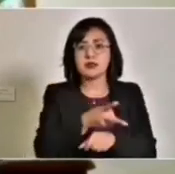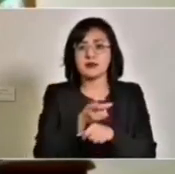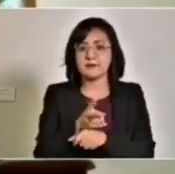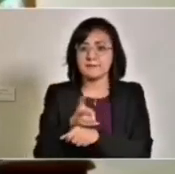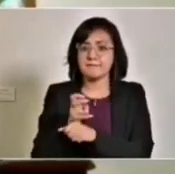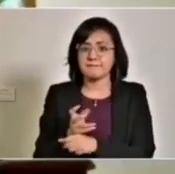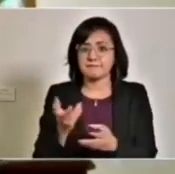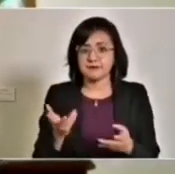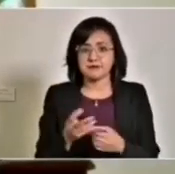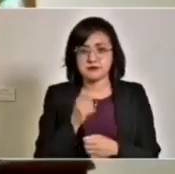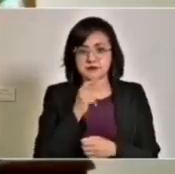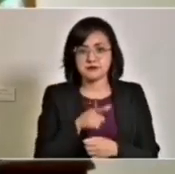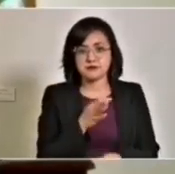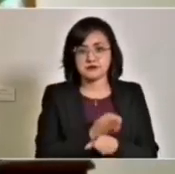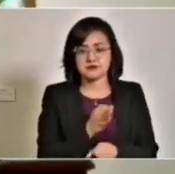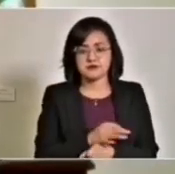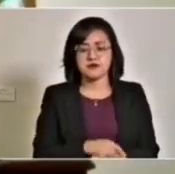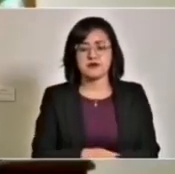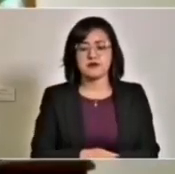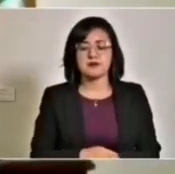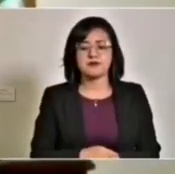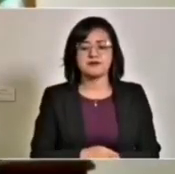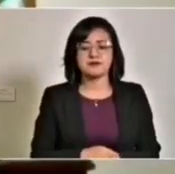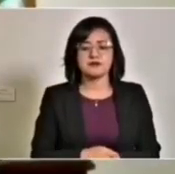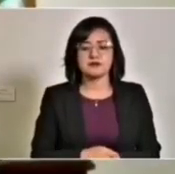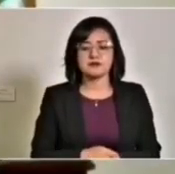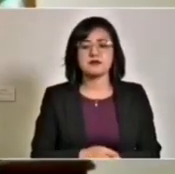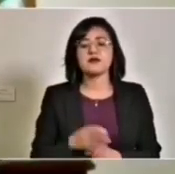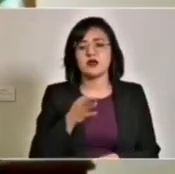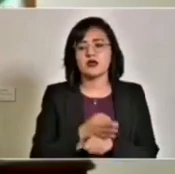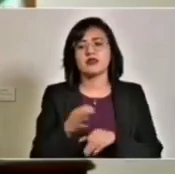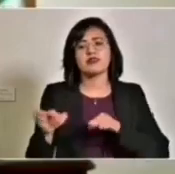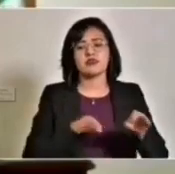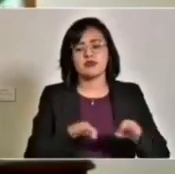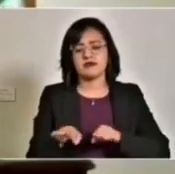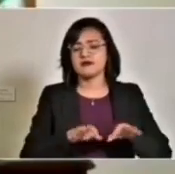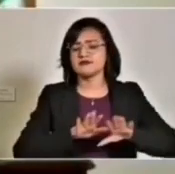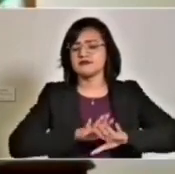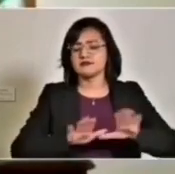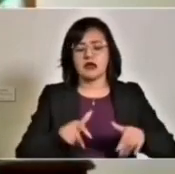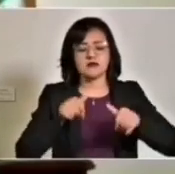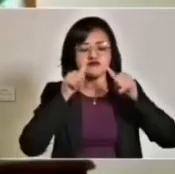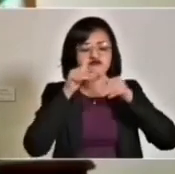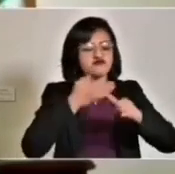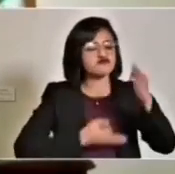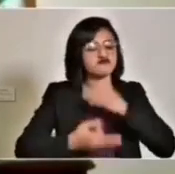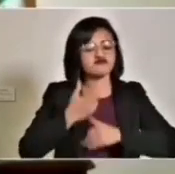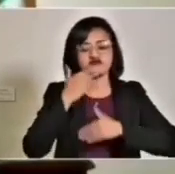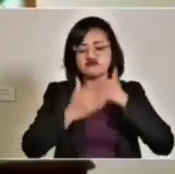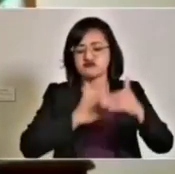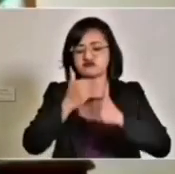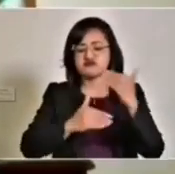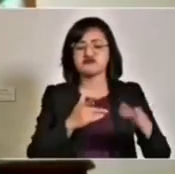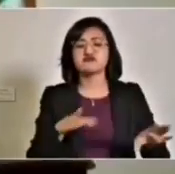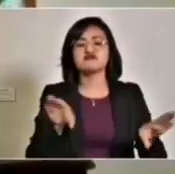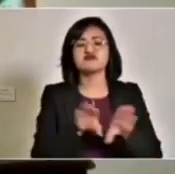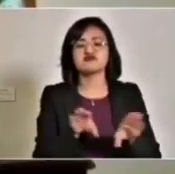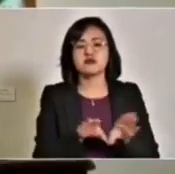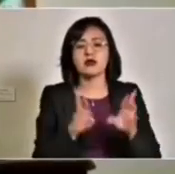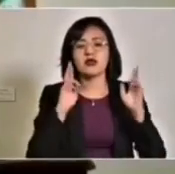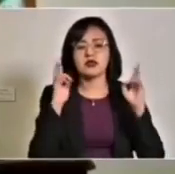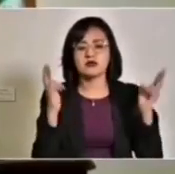reducidos. Entonces, es el esquema que se ha venido trabajando, está ya todo un proceso de